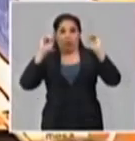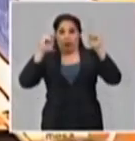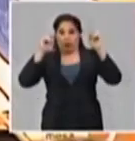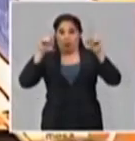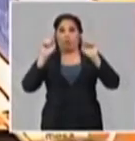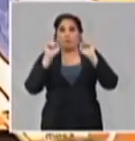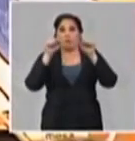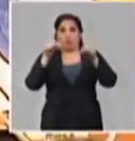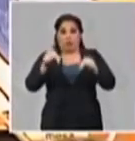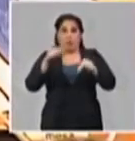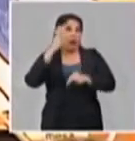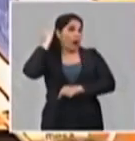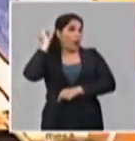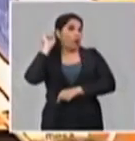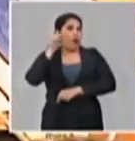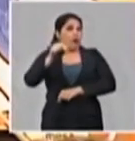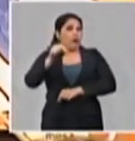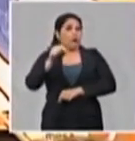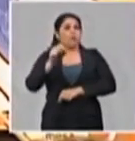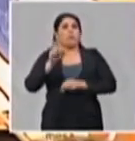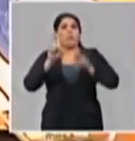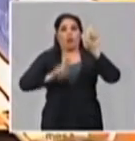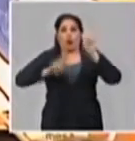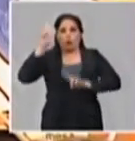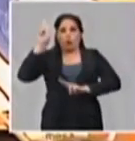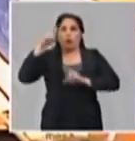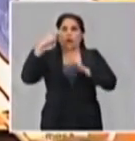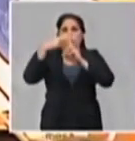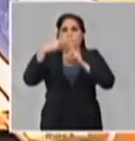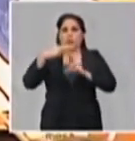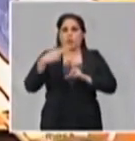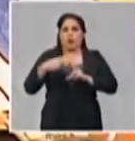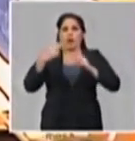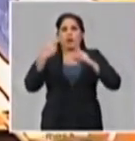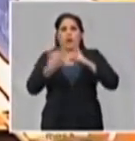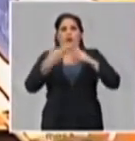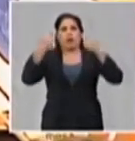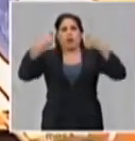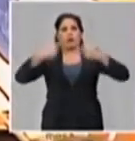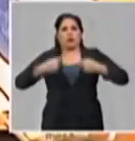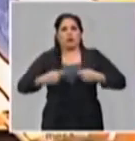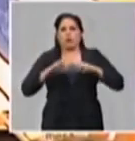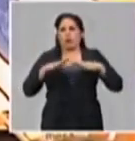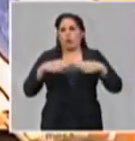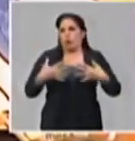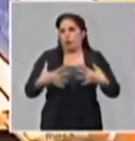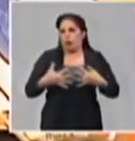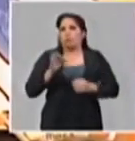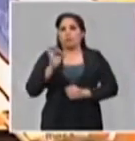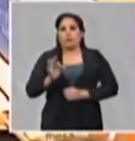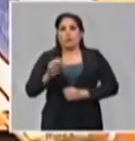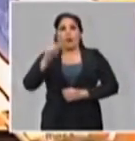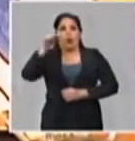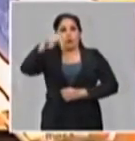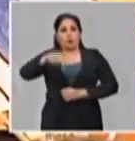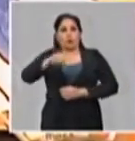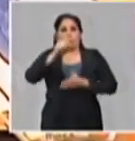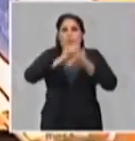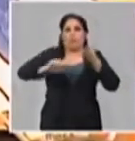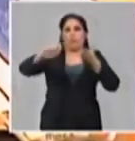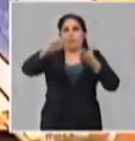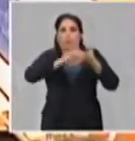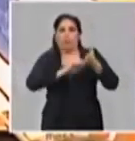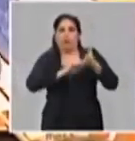en la cual se tomaron un grupo importante de decisiones, tales como actualizar el plan